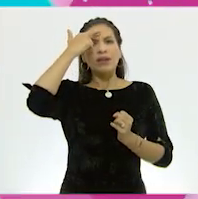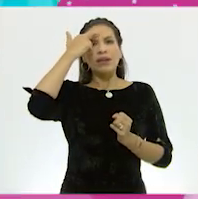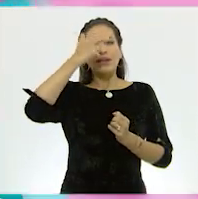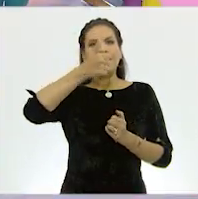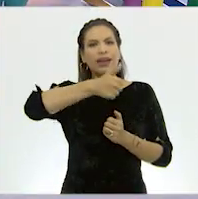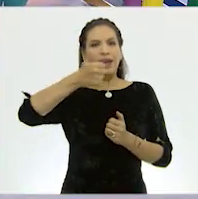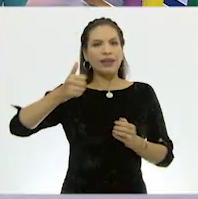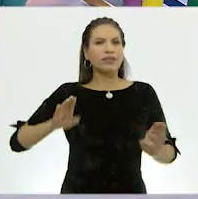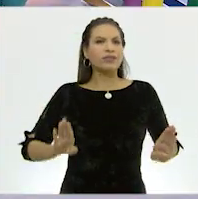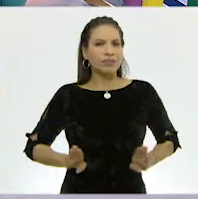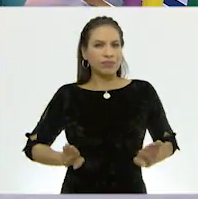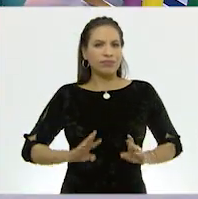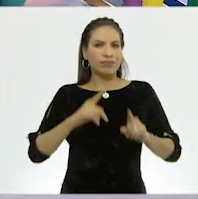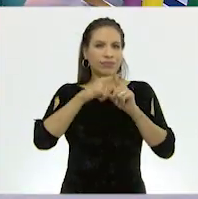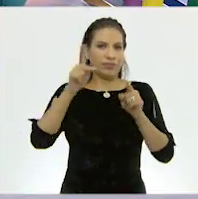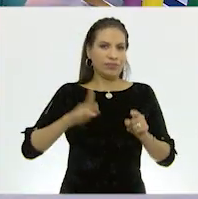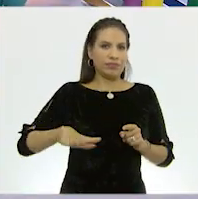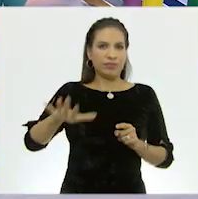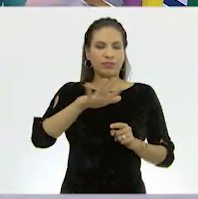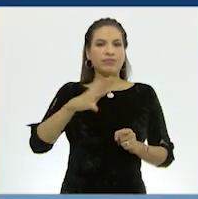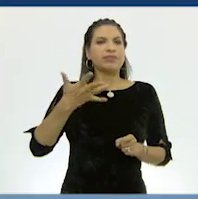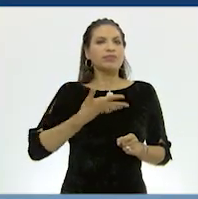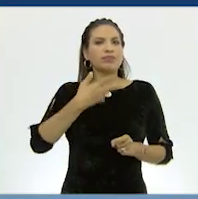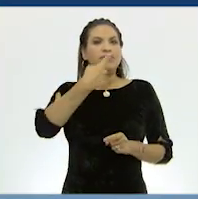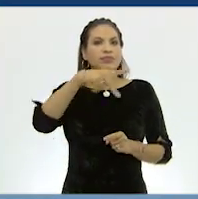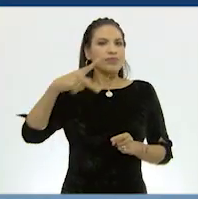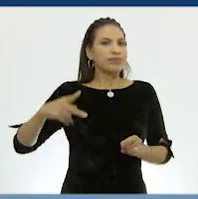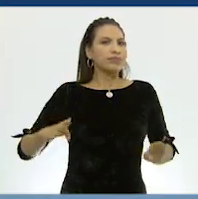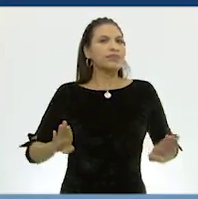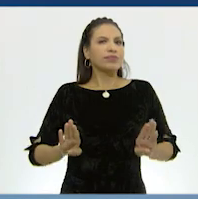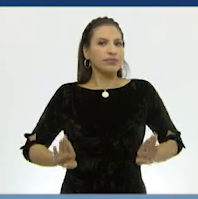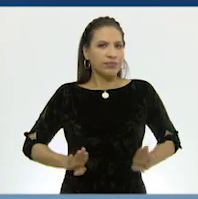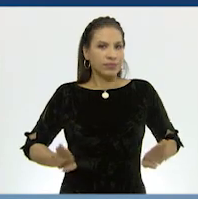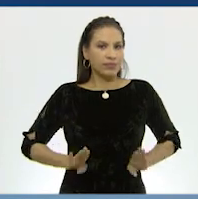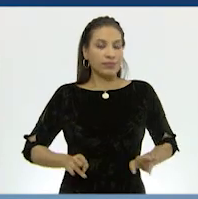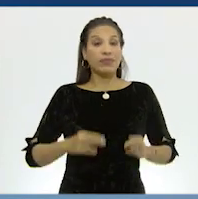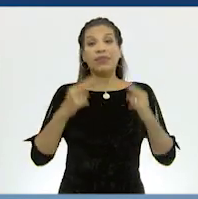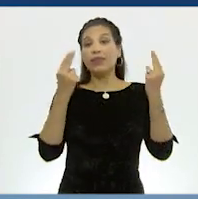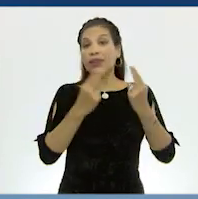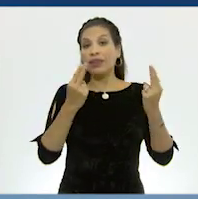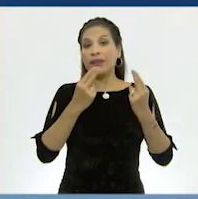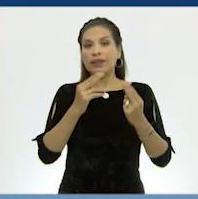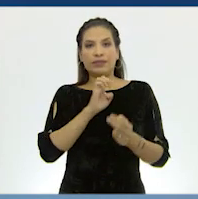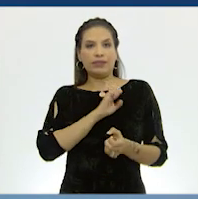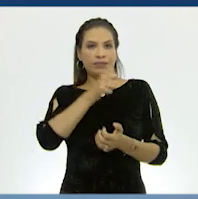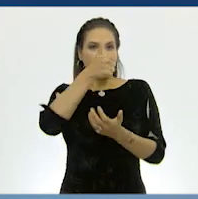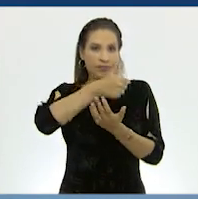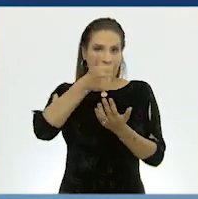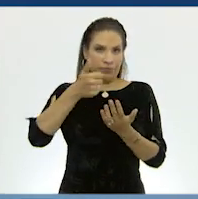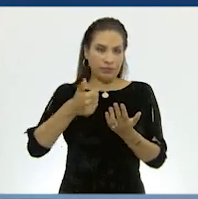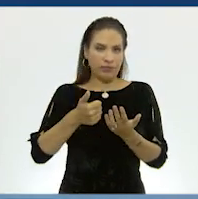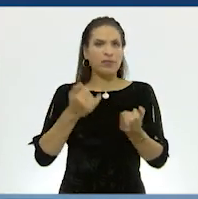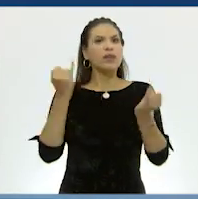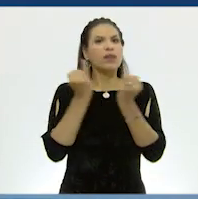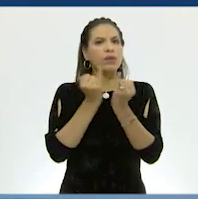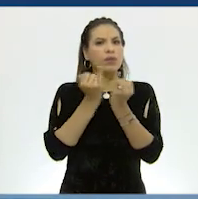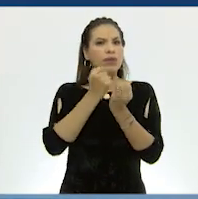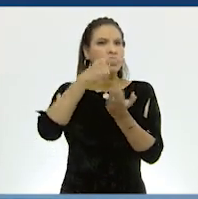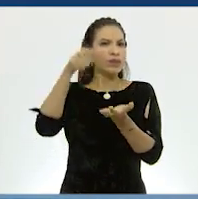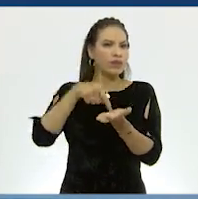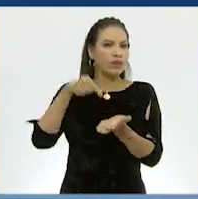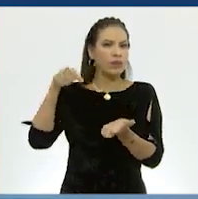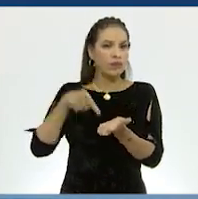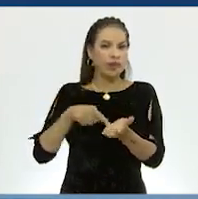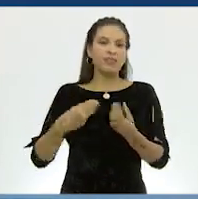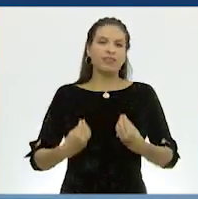cada tipo de población tiene sus características y necesidades particulares. Incluso en los lugares